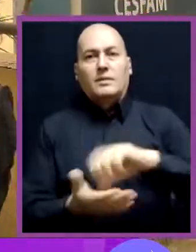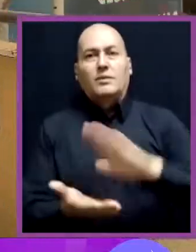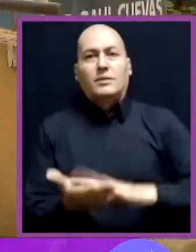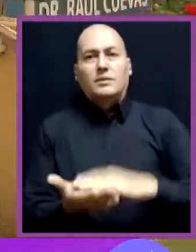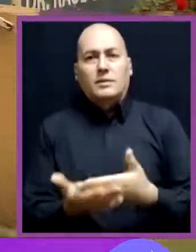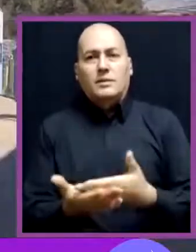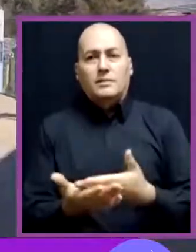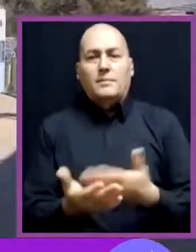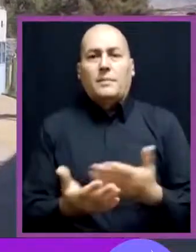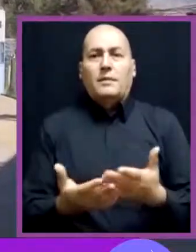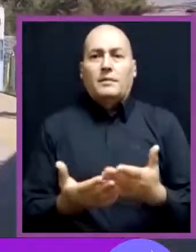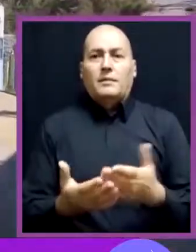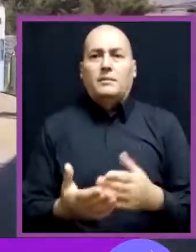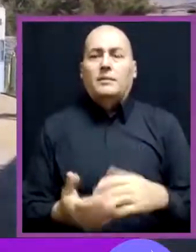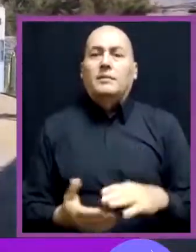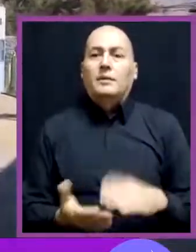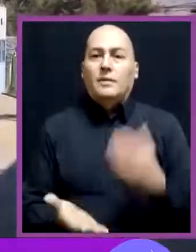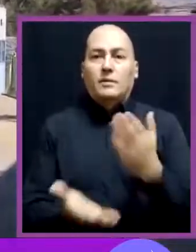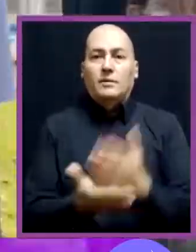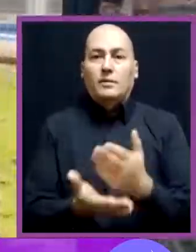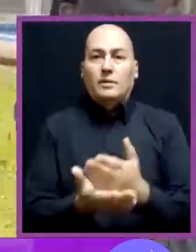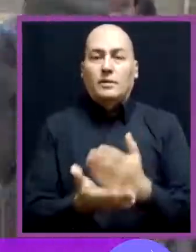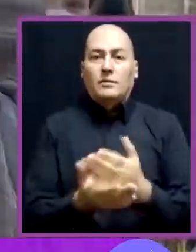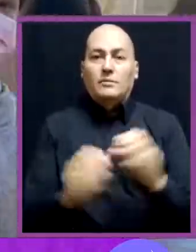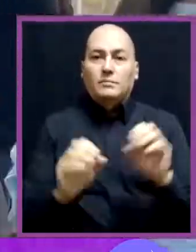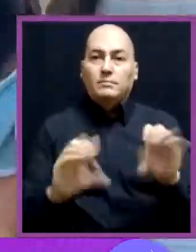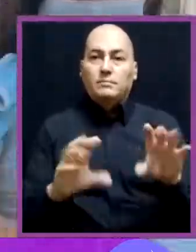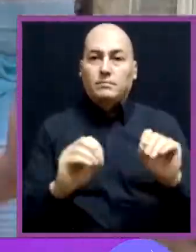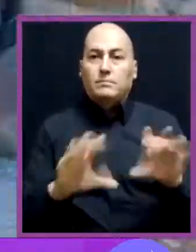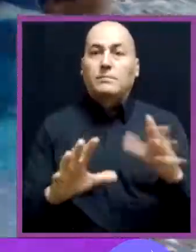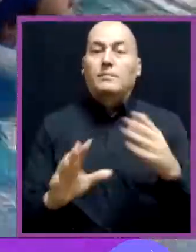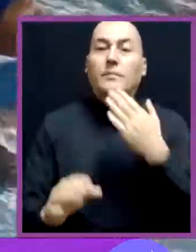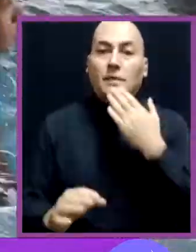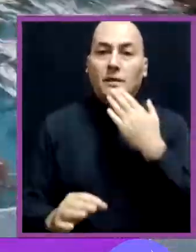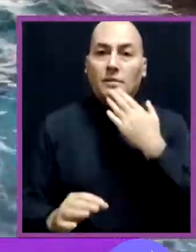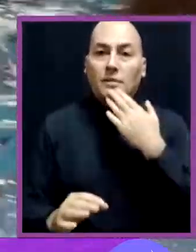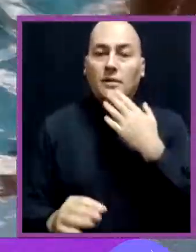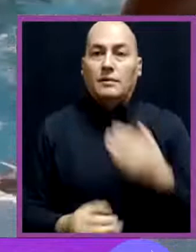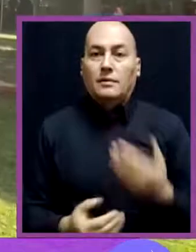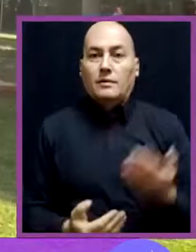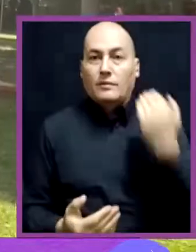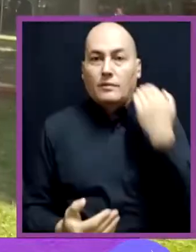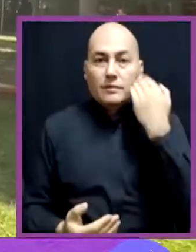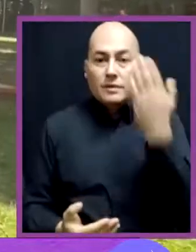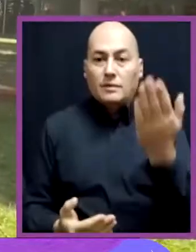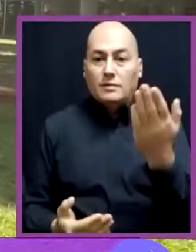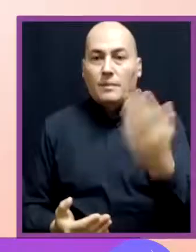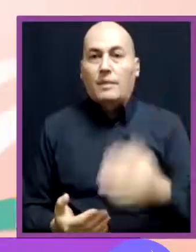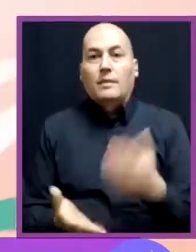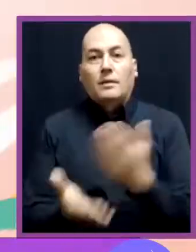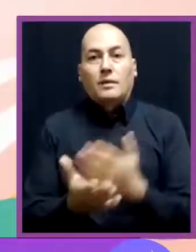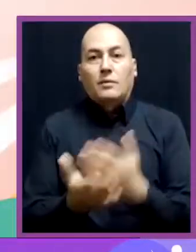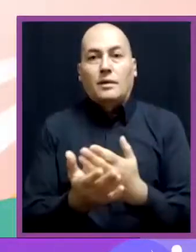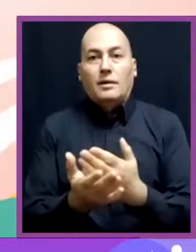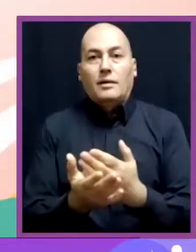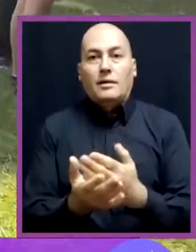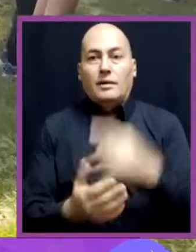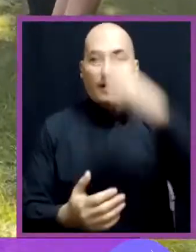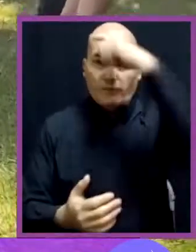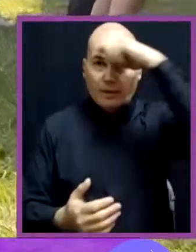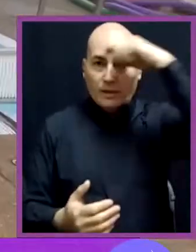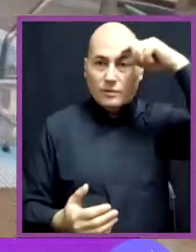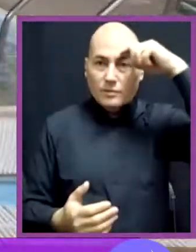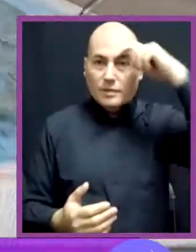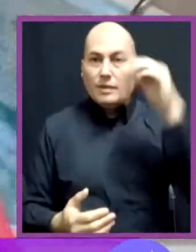en centros de salud y establecimientos educacionales y también de las iniciativas que beneficiaron a nuestra comunidad. Escuelas de verano